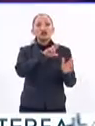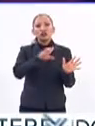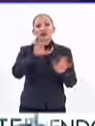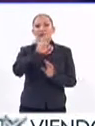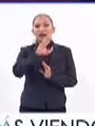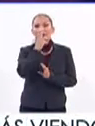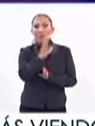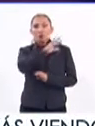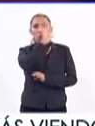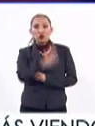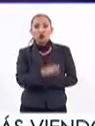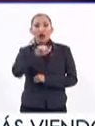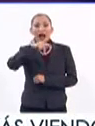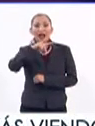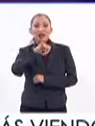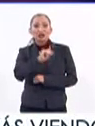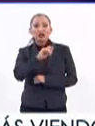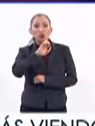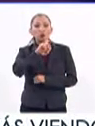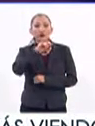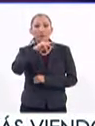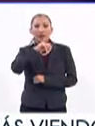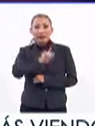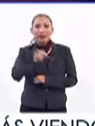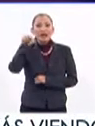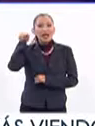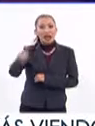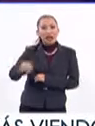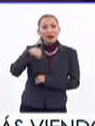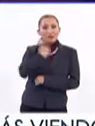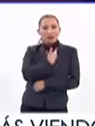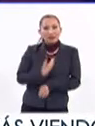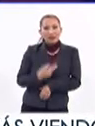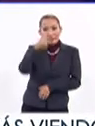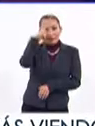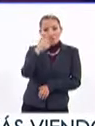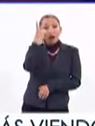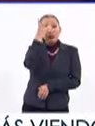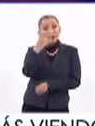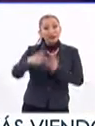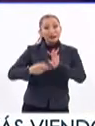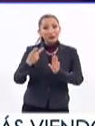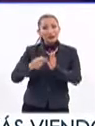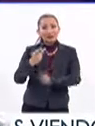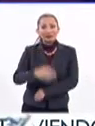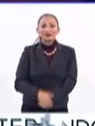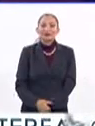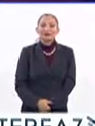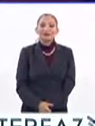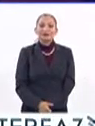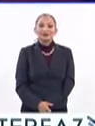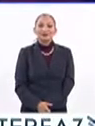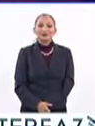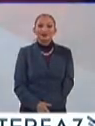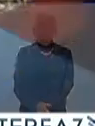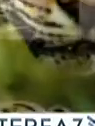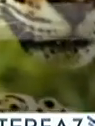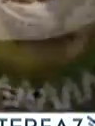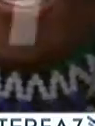En 1853 murió Anastasio Bustamante, quien fue presidente de México en tres ocasiones.